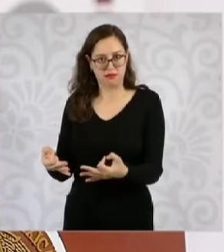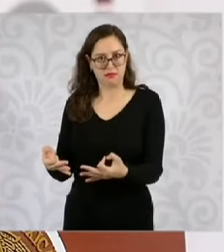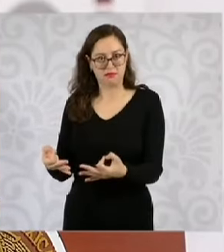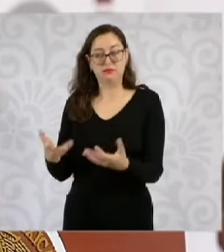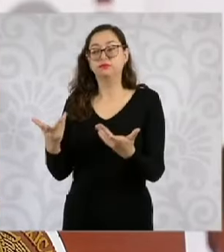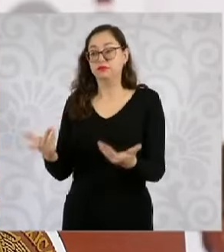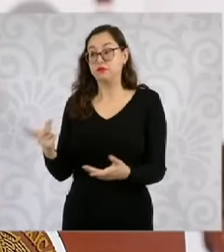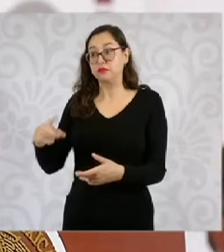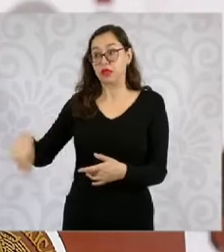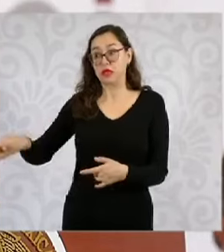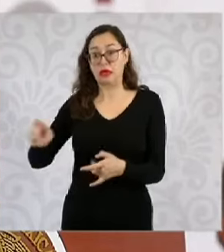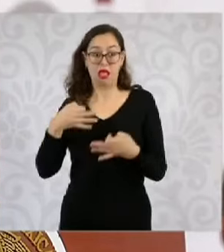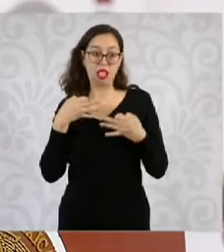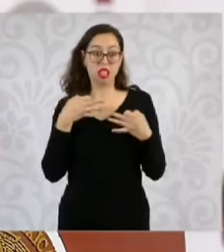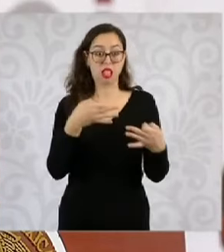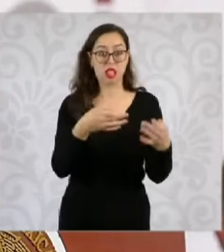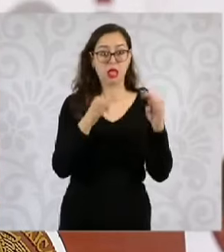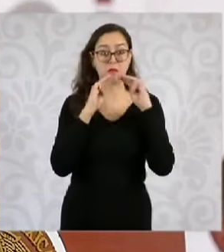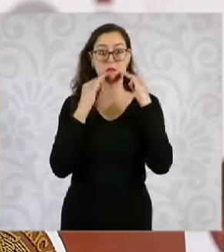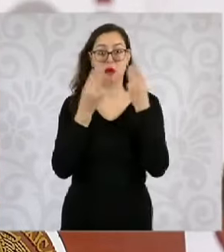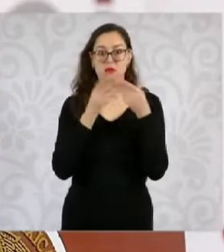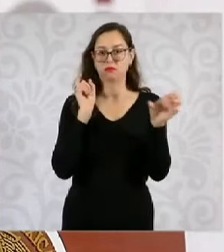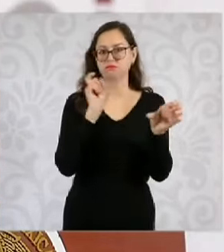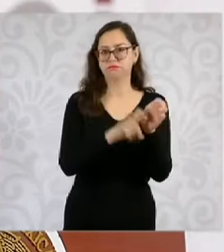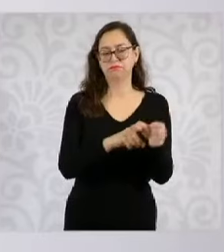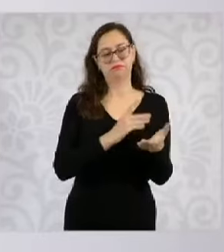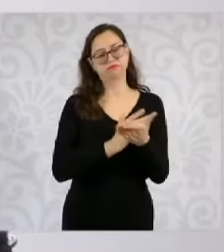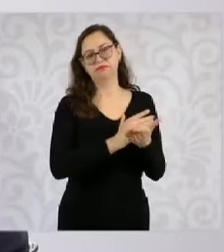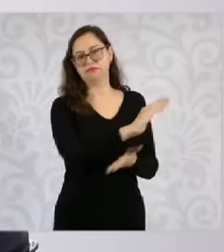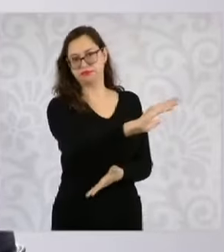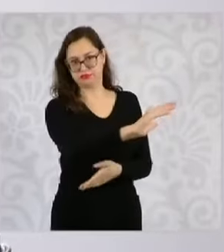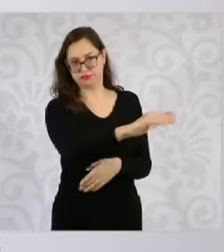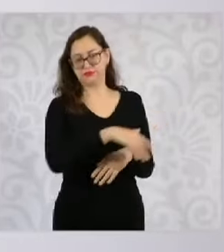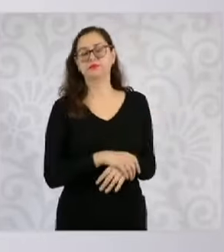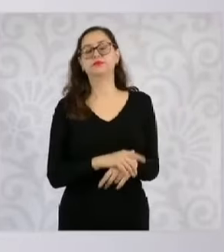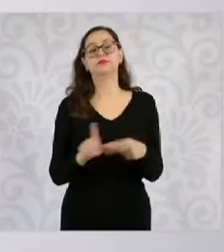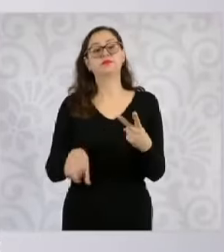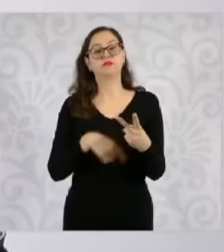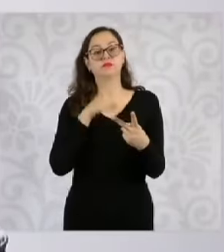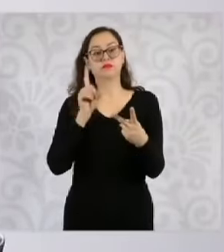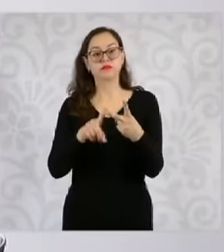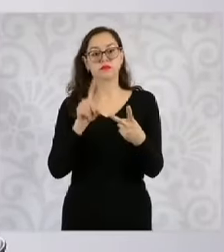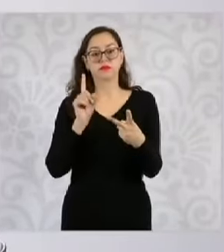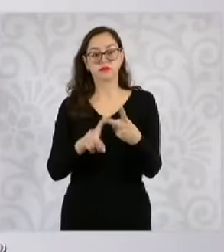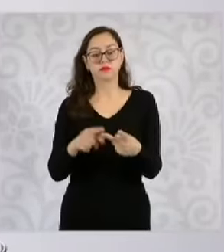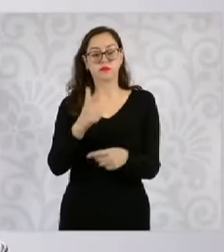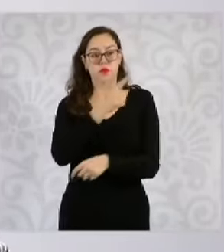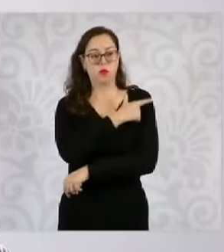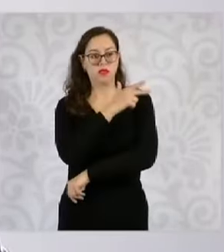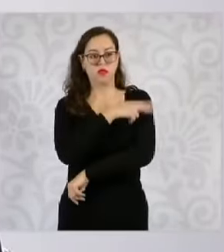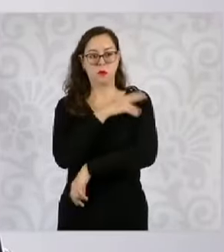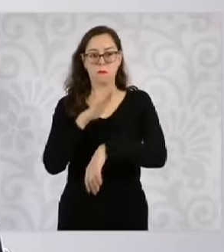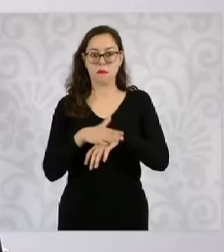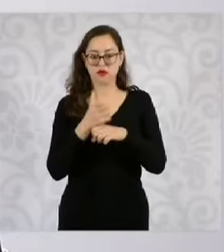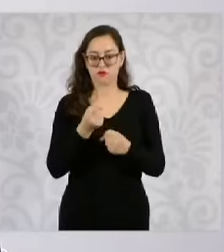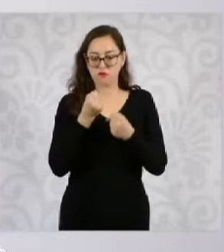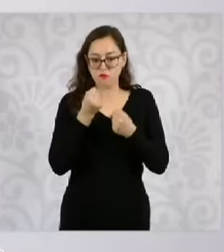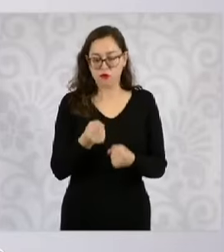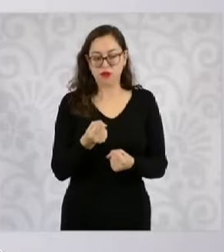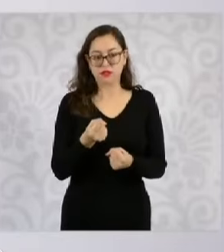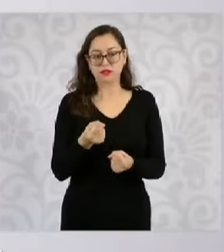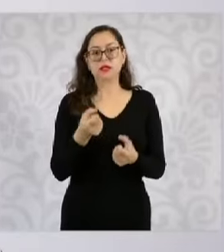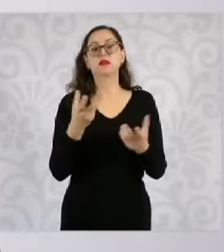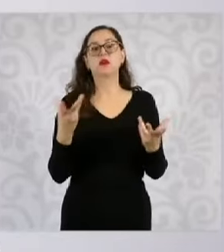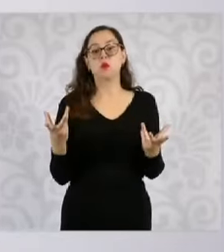delincuencia y del reclutamiento de grupos delictivos. El segundo eje es la consolidación de la Guardia Nacional dentro de la Secretaría de la